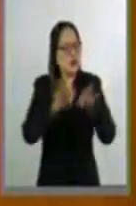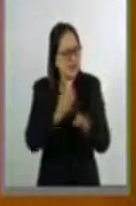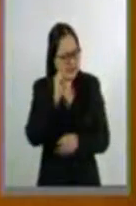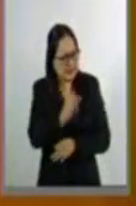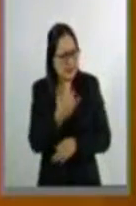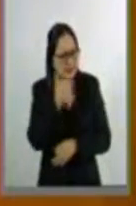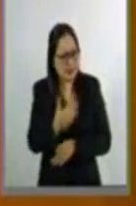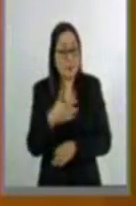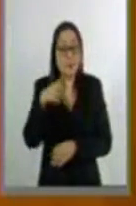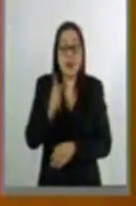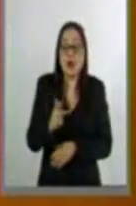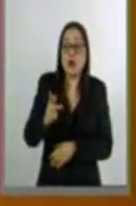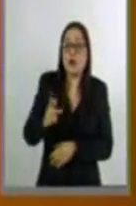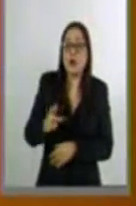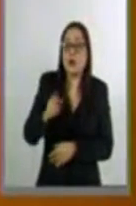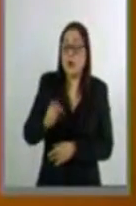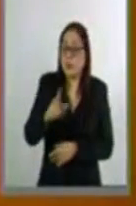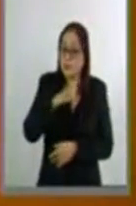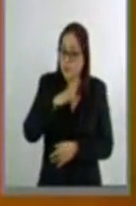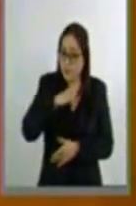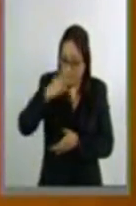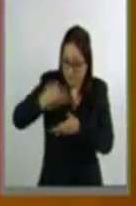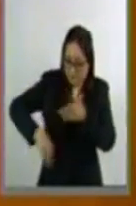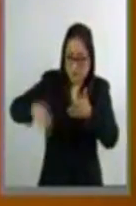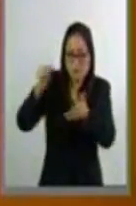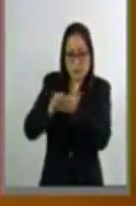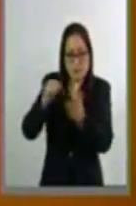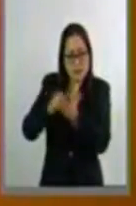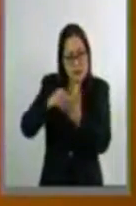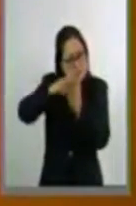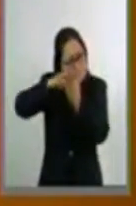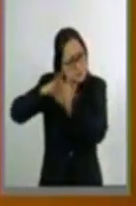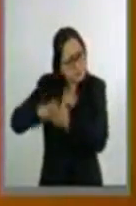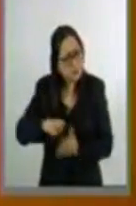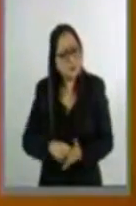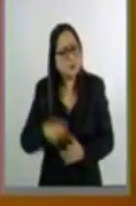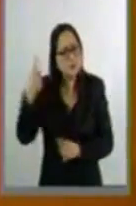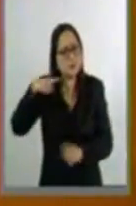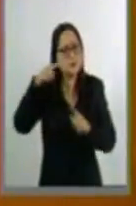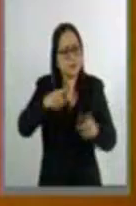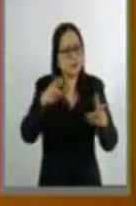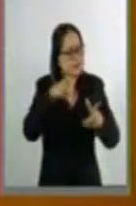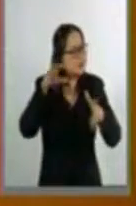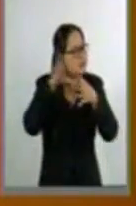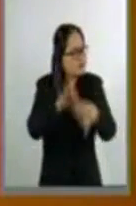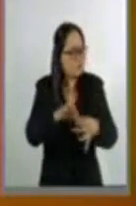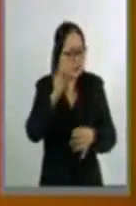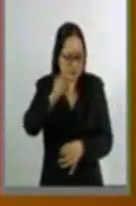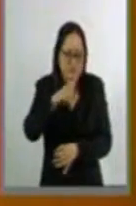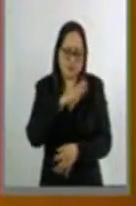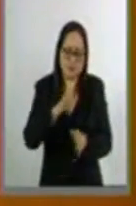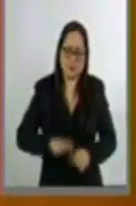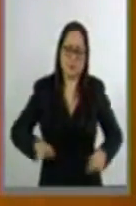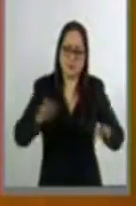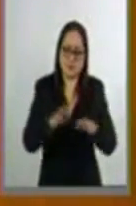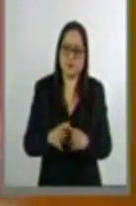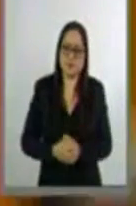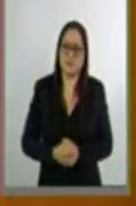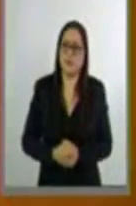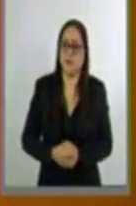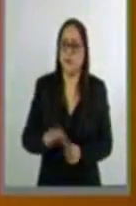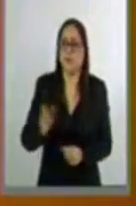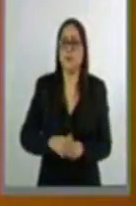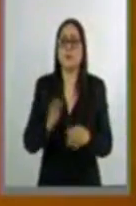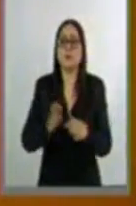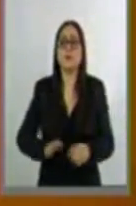es que tiene diversas áreas de oportunidad en los ámbitos de aplicación. Particularmente, destaca lo